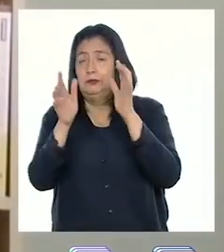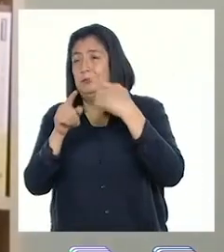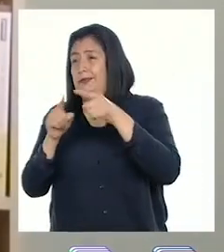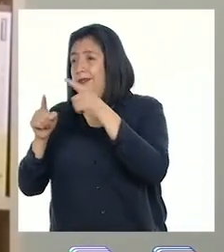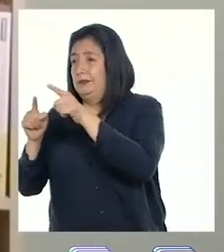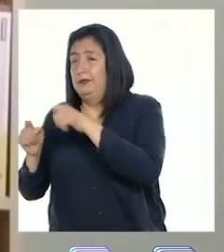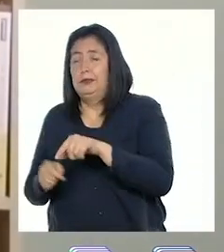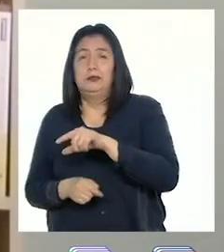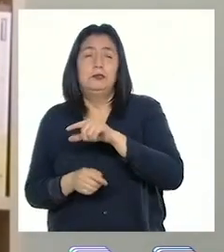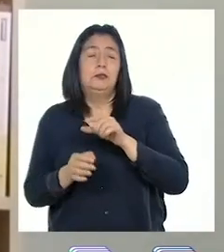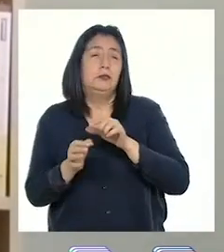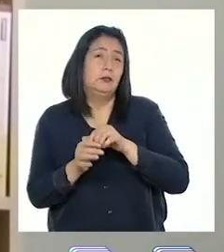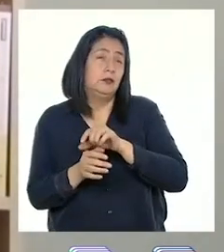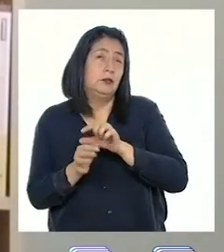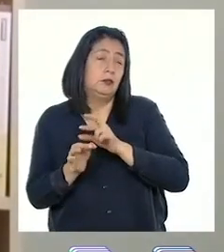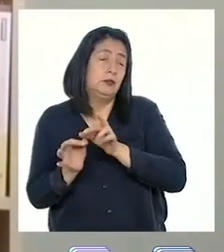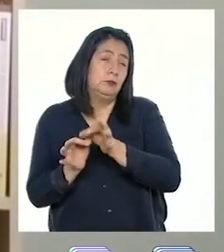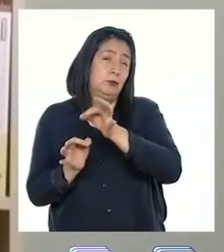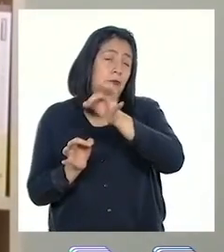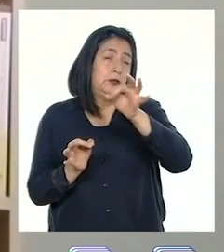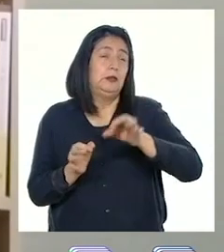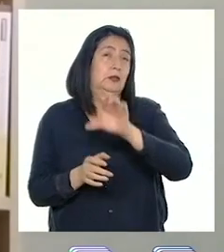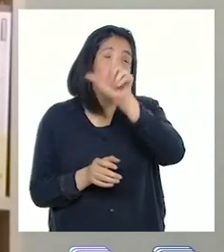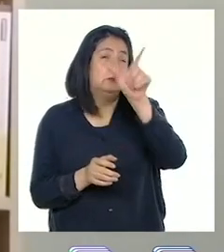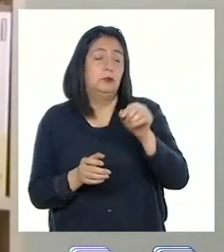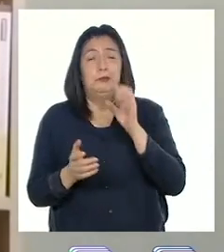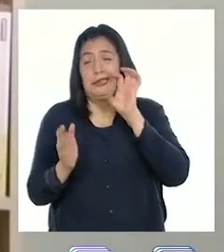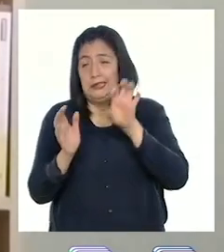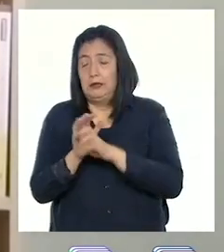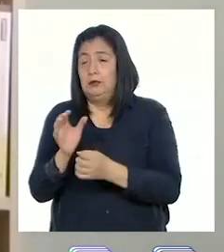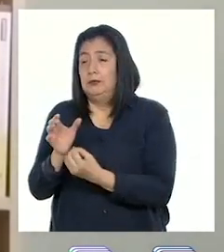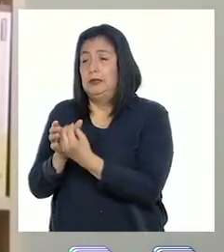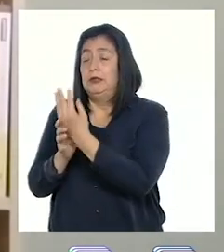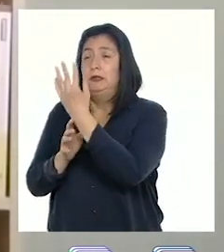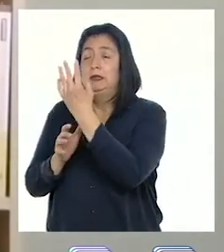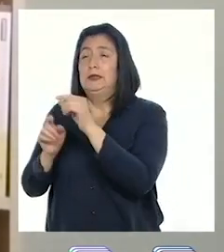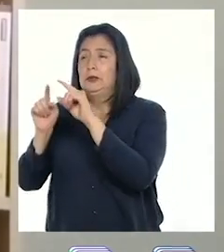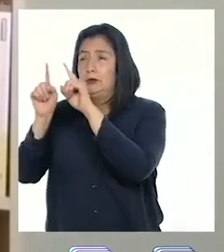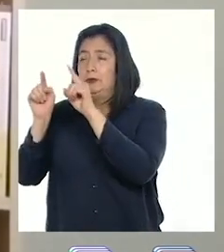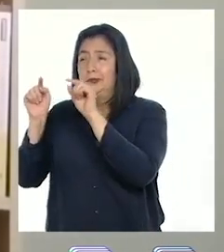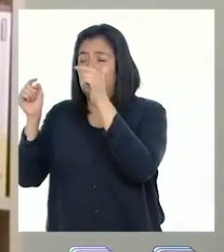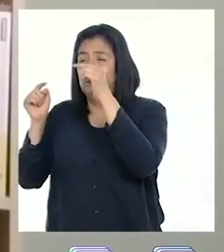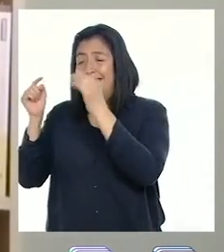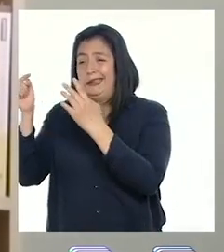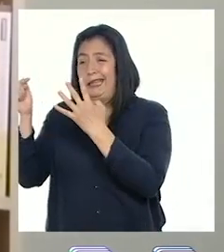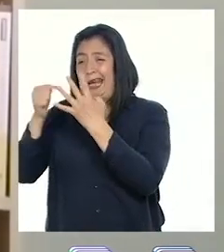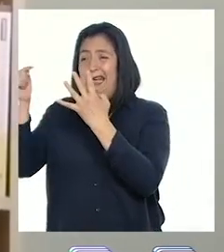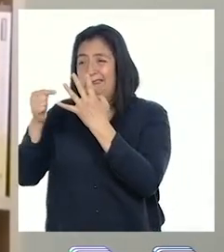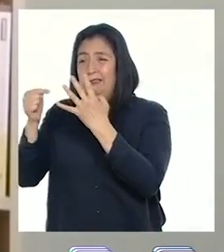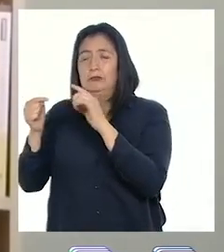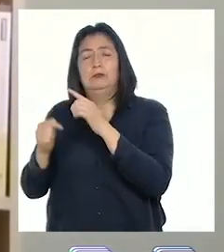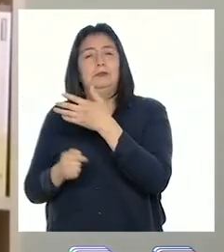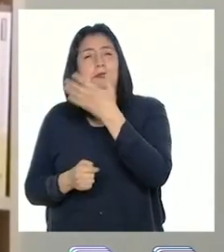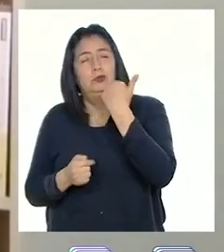diferentes regiones o ecosistemas. Por ejemplo, plantas como los cactus prefieren un clima cálido, con pocas